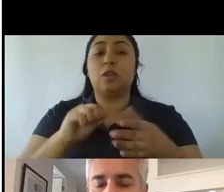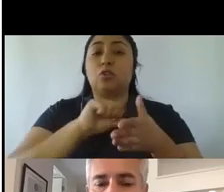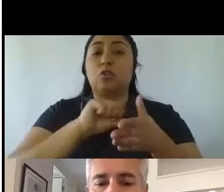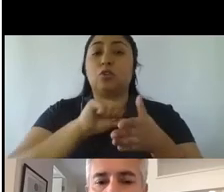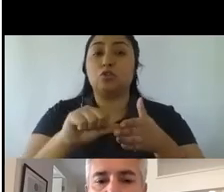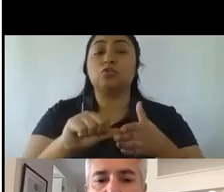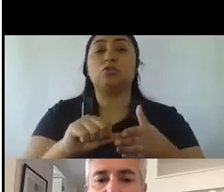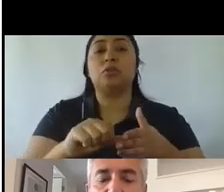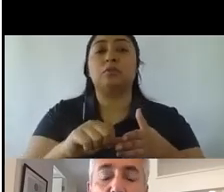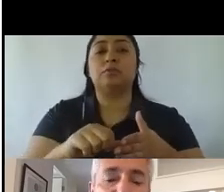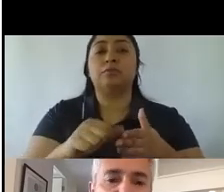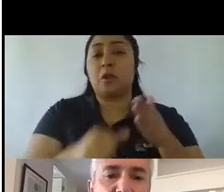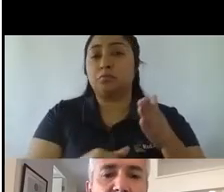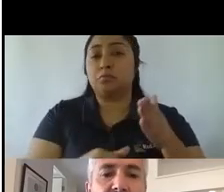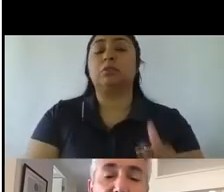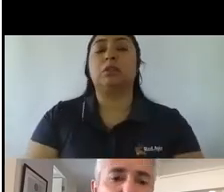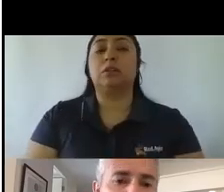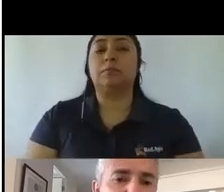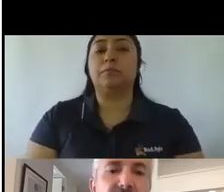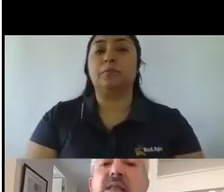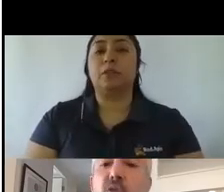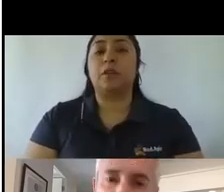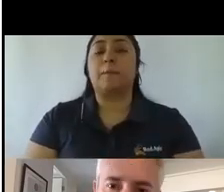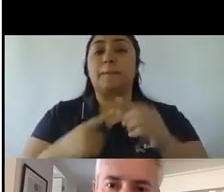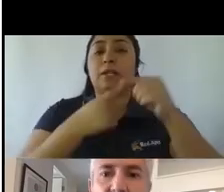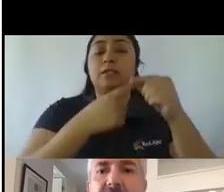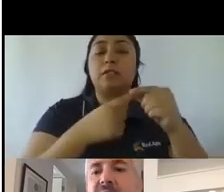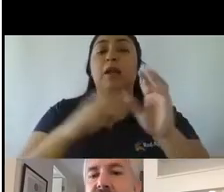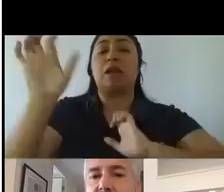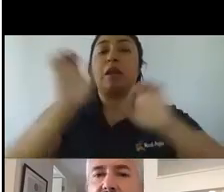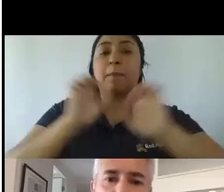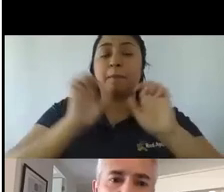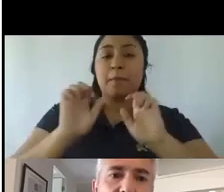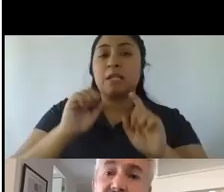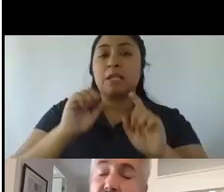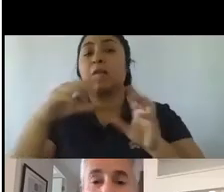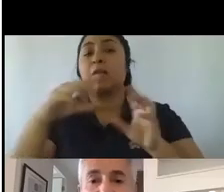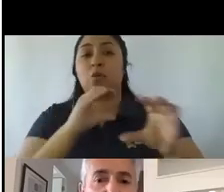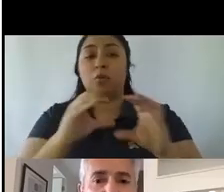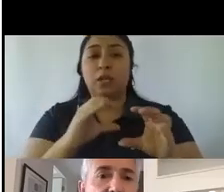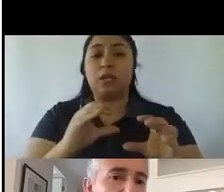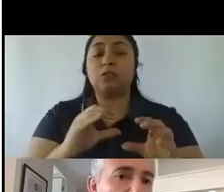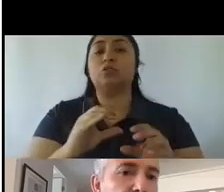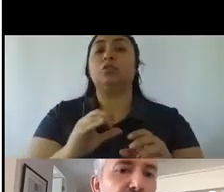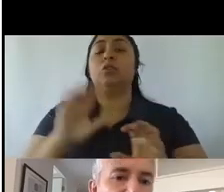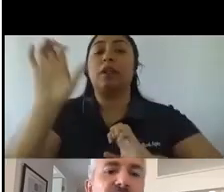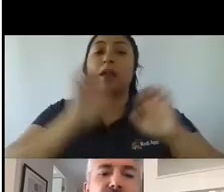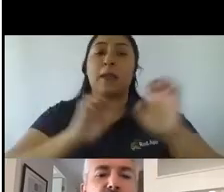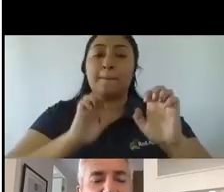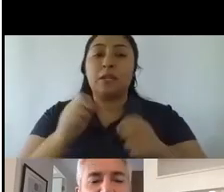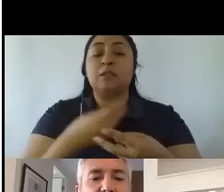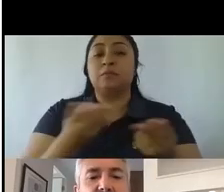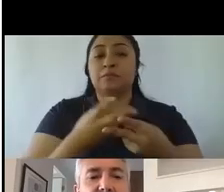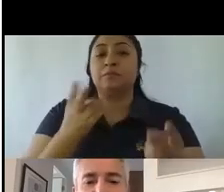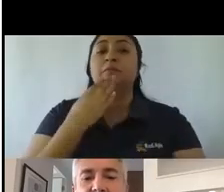compañías del mundo de los medios, del mundo de las agencias, también plataformas hasta Google, pero también tenemos